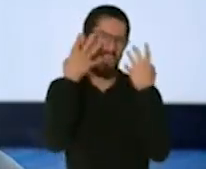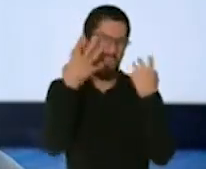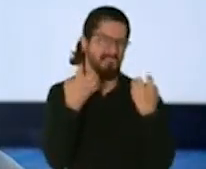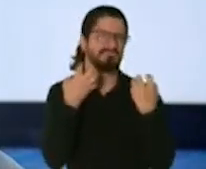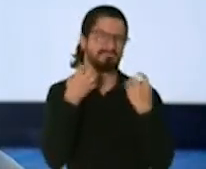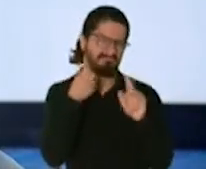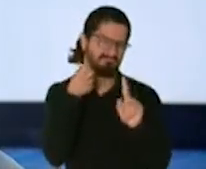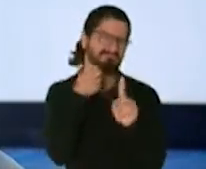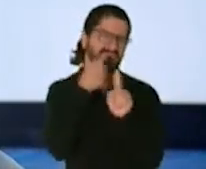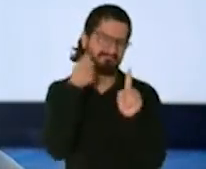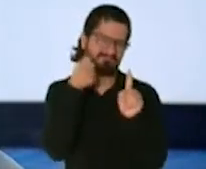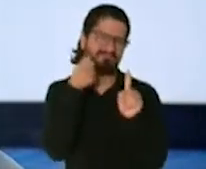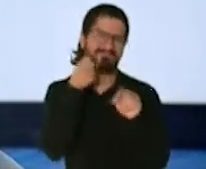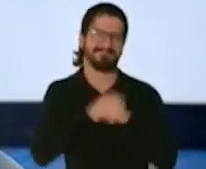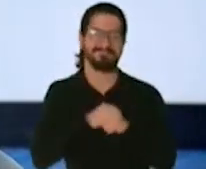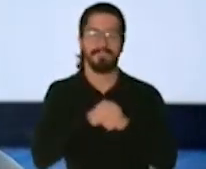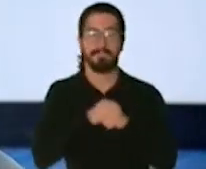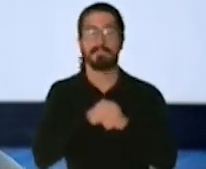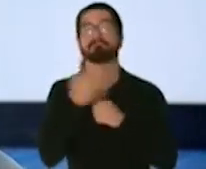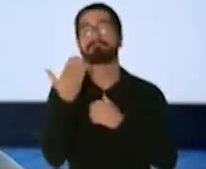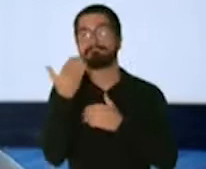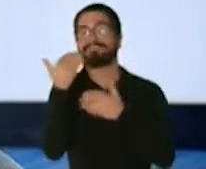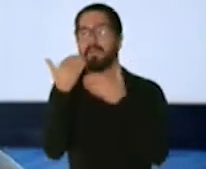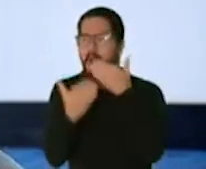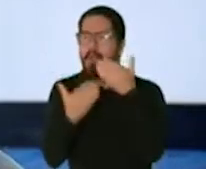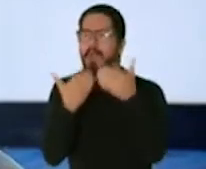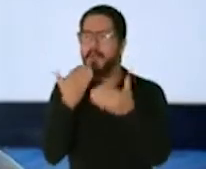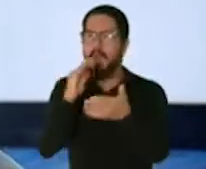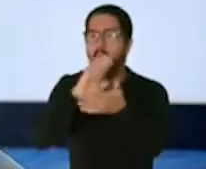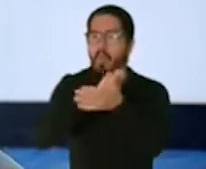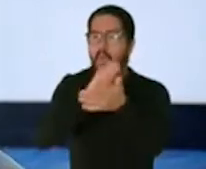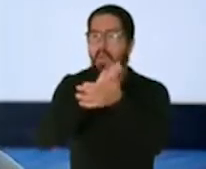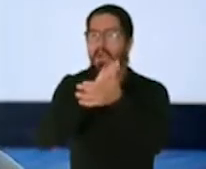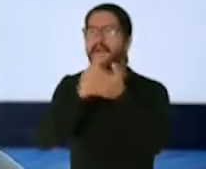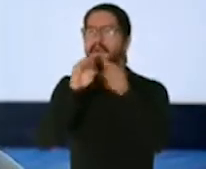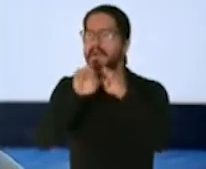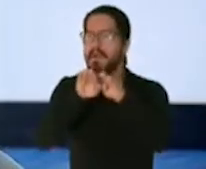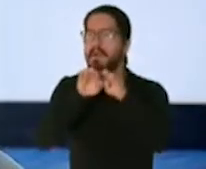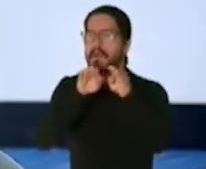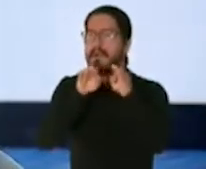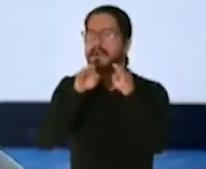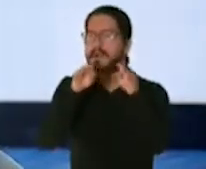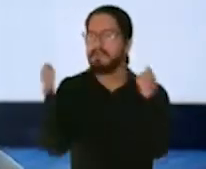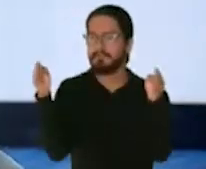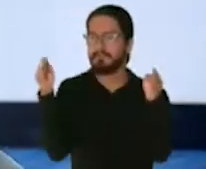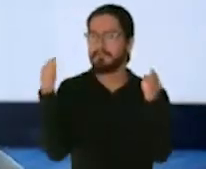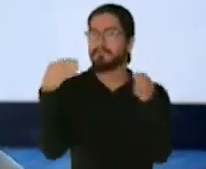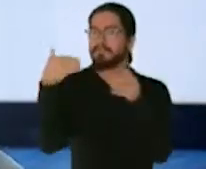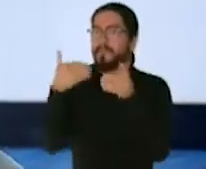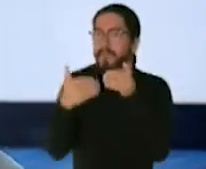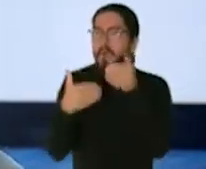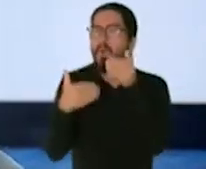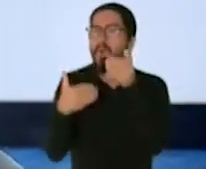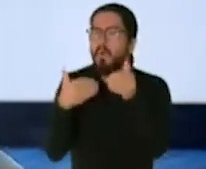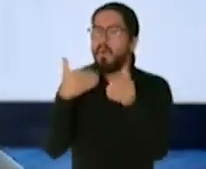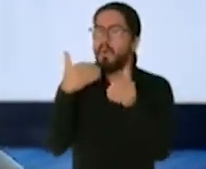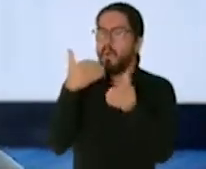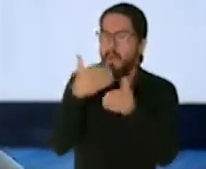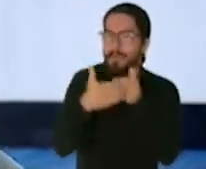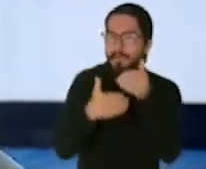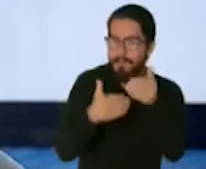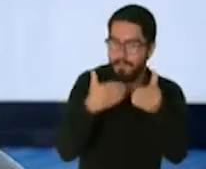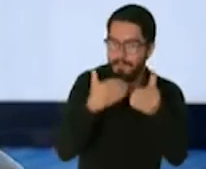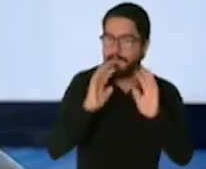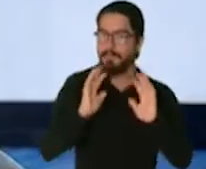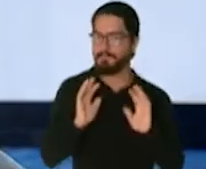Tiene que llegar el momento en que vamos a reabrir los planteles escolares, gradual y parcialmente. Mi